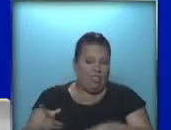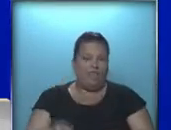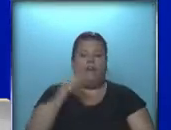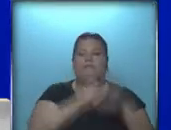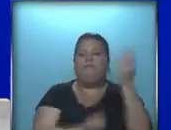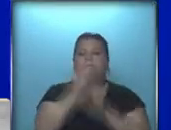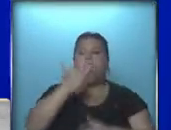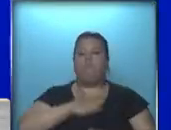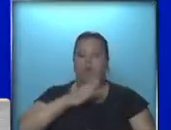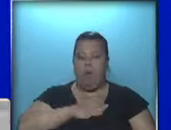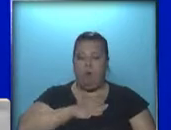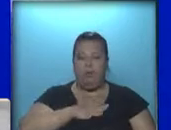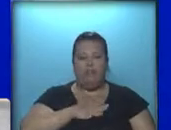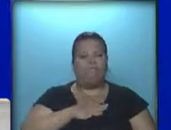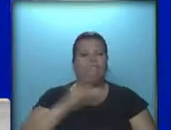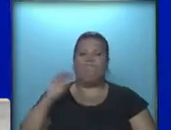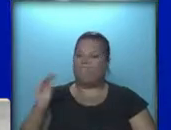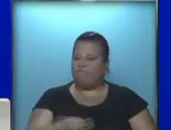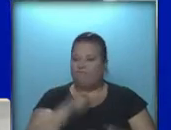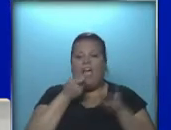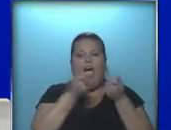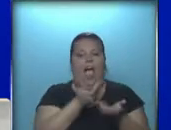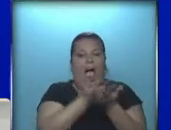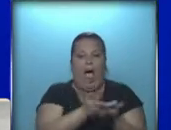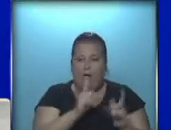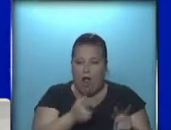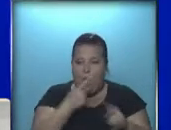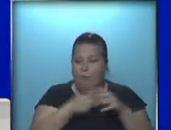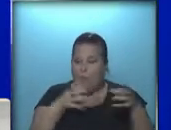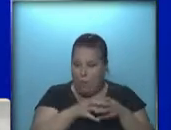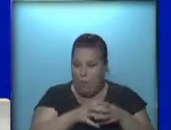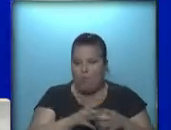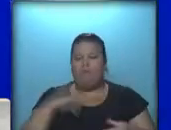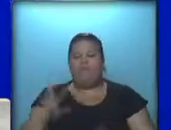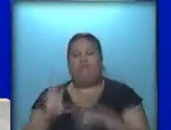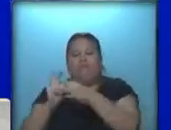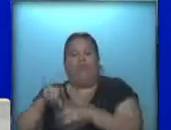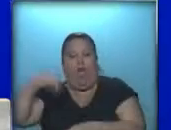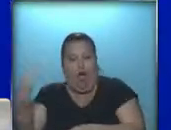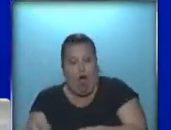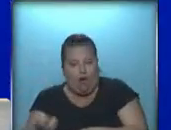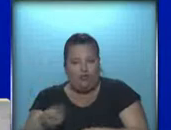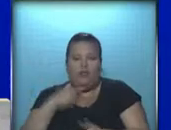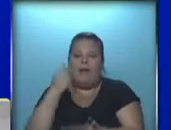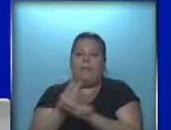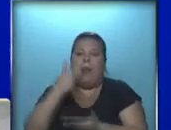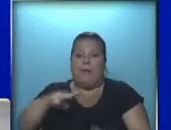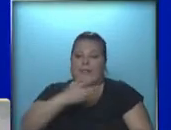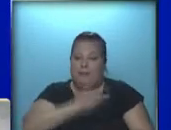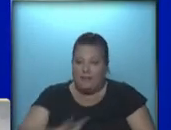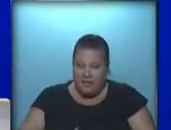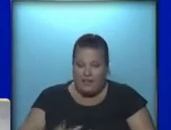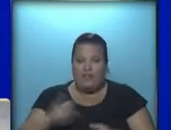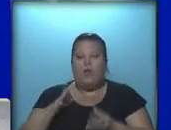fundó uno propio, que no consiguió todos los avales para ser candidato por su partido. Se unió a otro partido, que era la candidata a la vicepresidencia